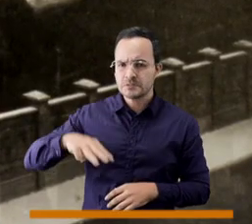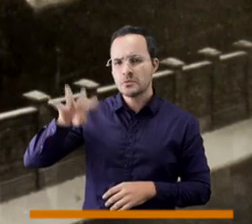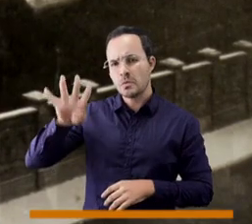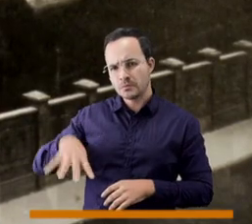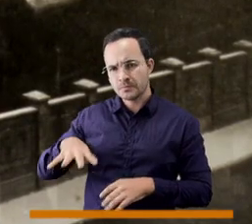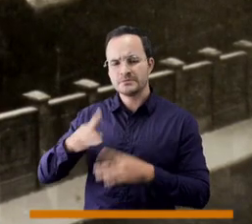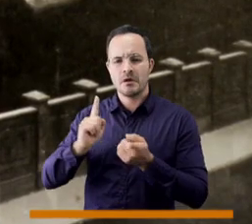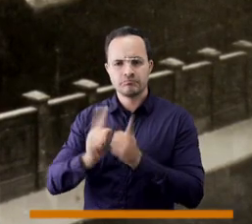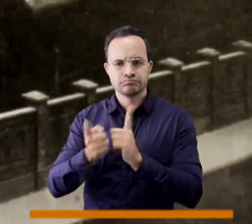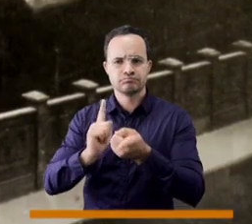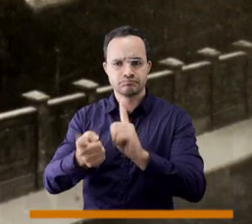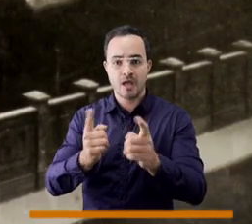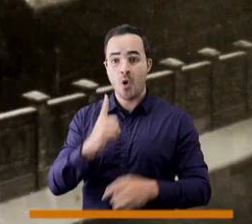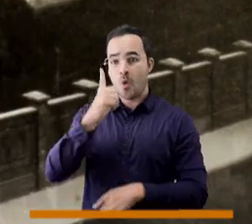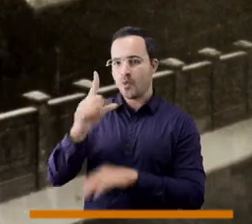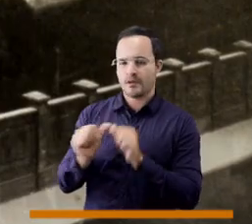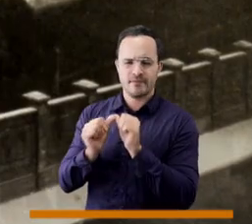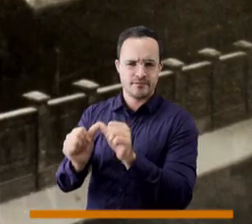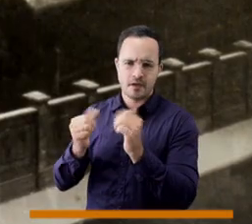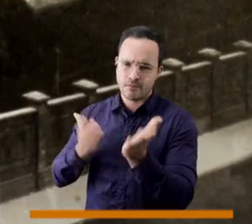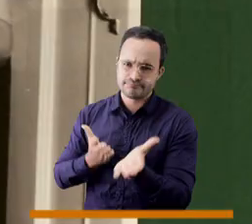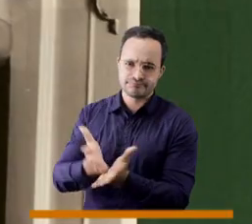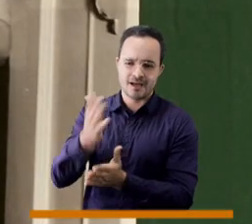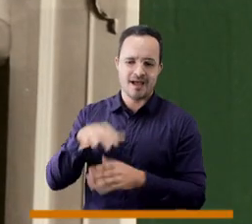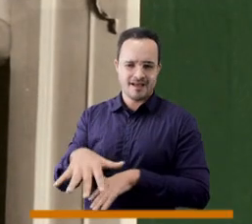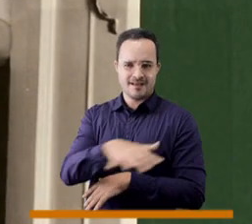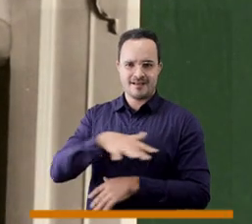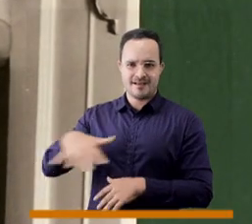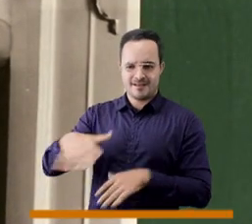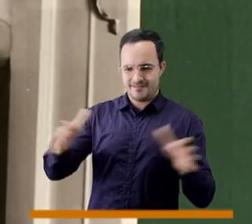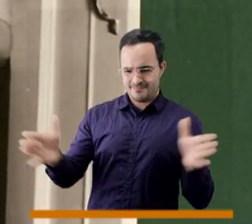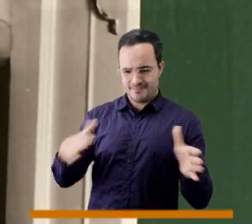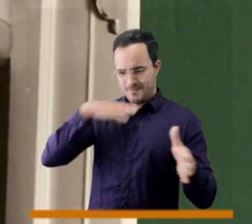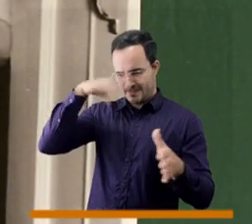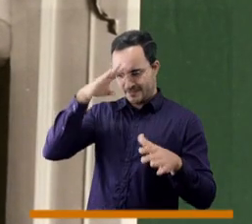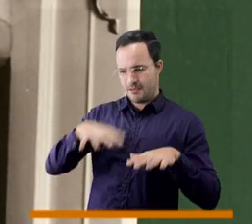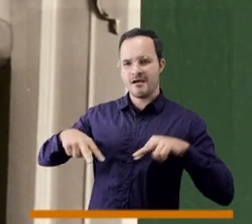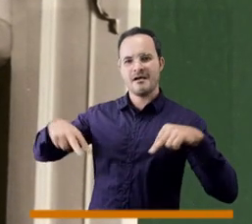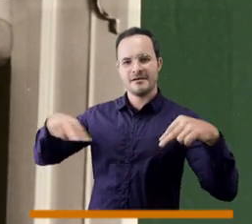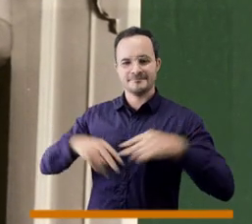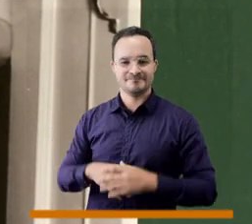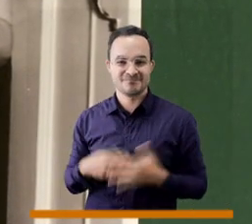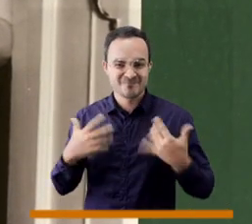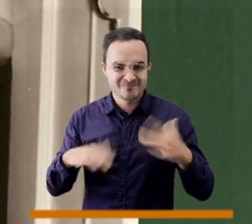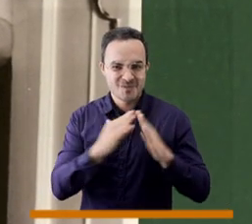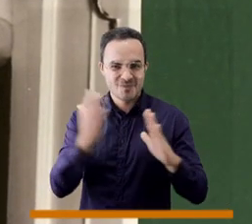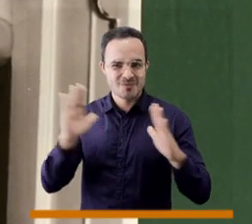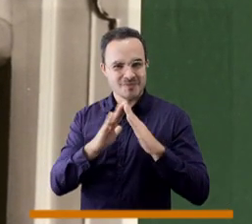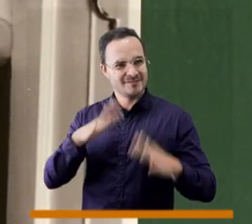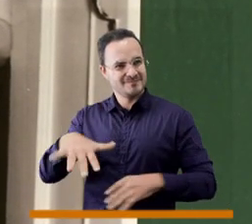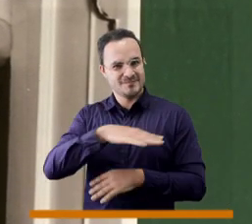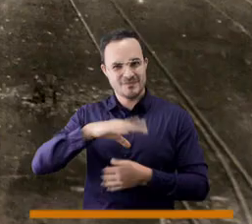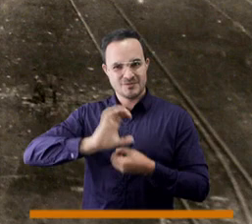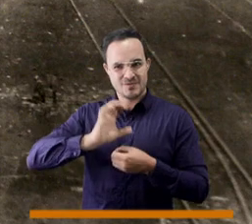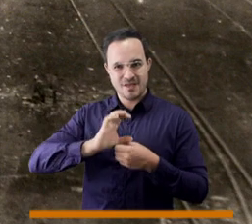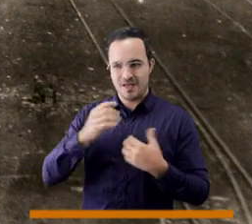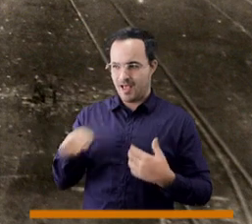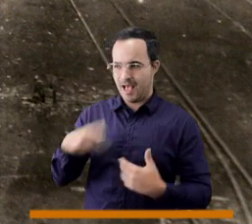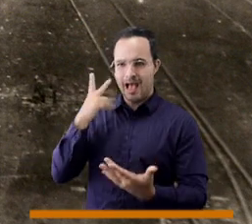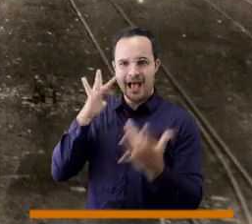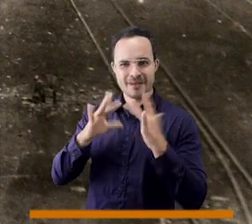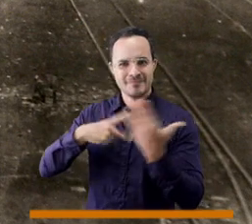itinerantes cambian cada 3 4 meses esta es única exposición que tenemos fija un museo que representa el sentido